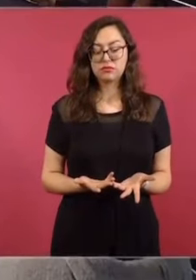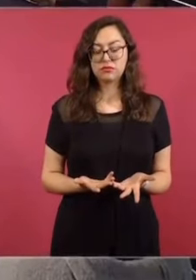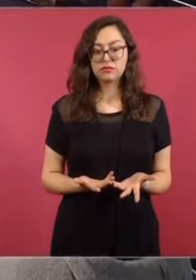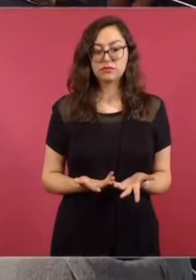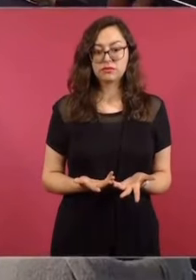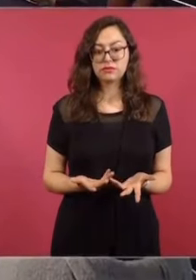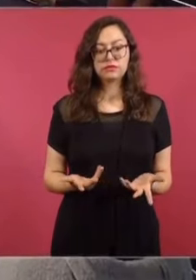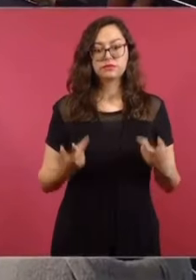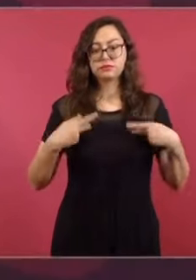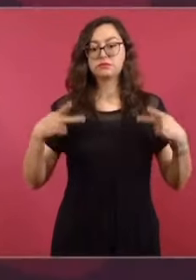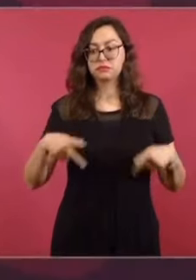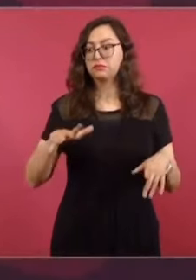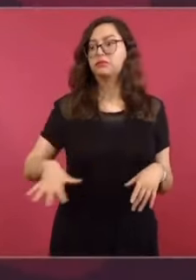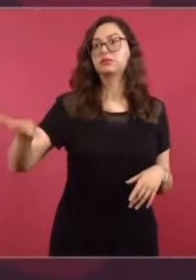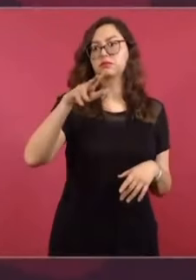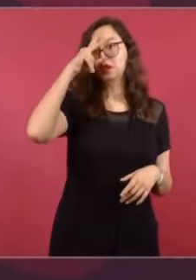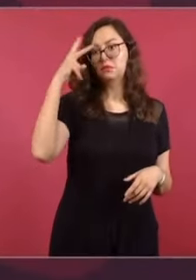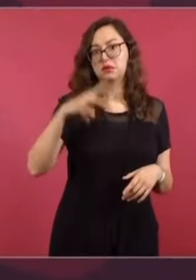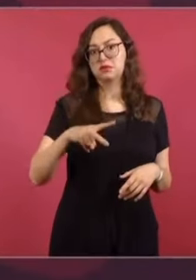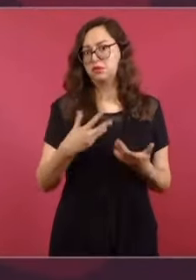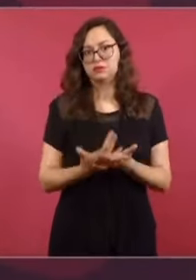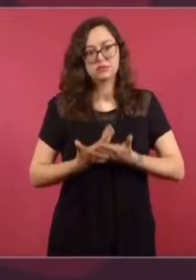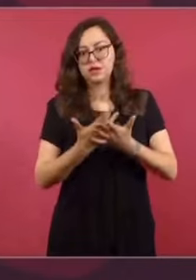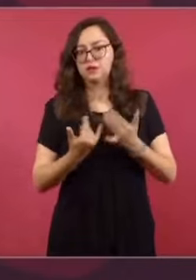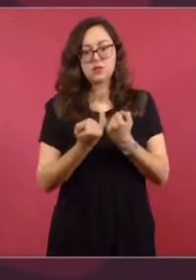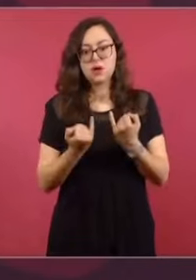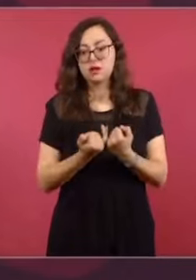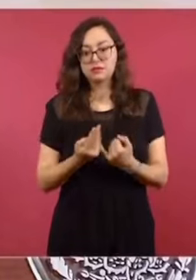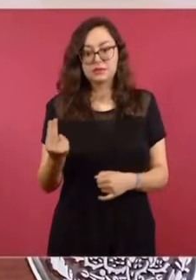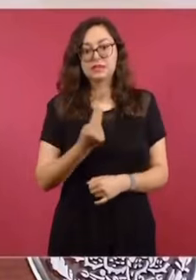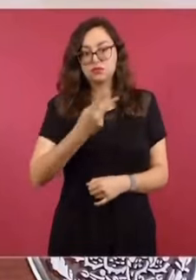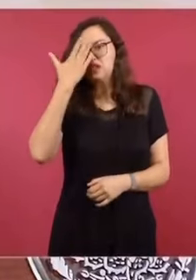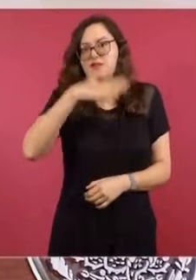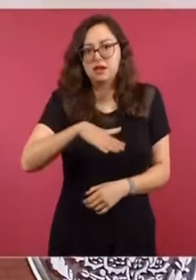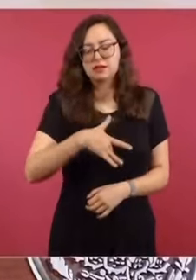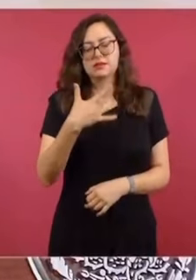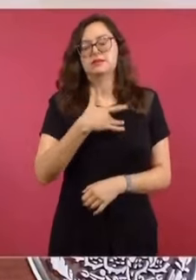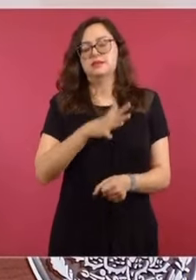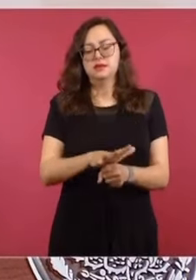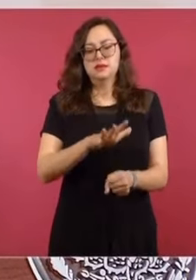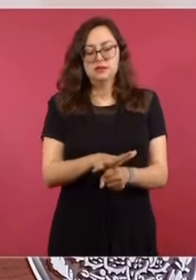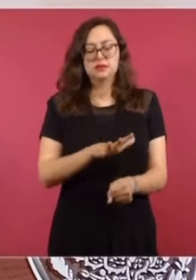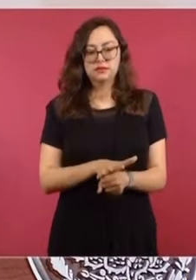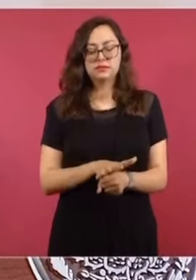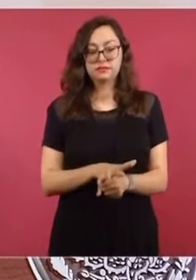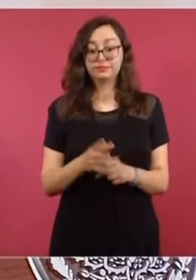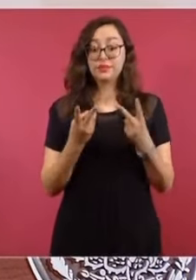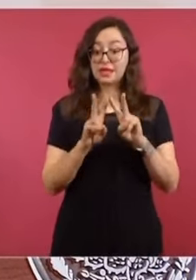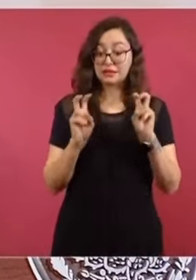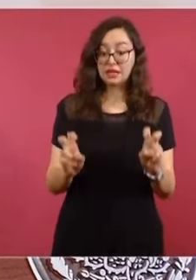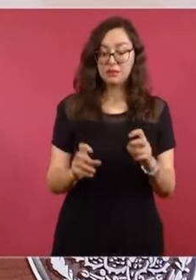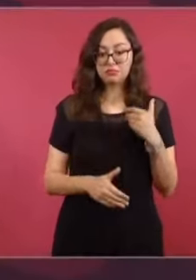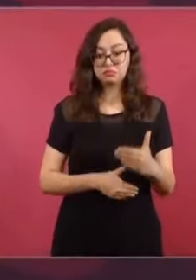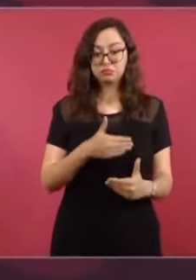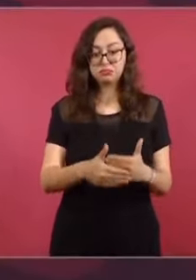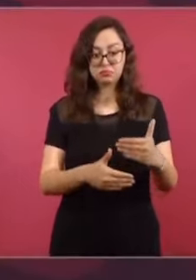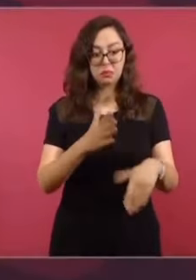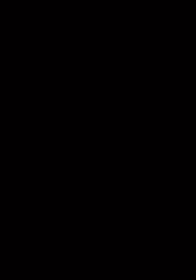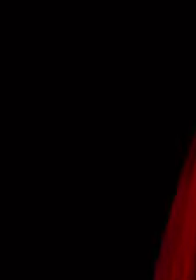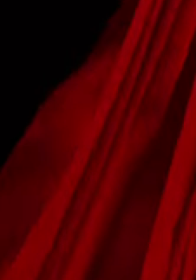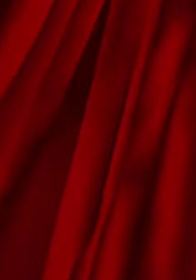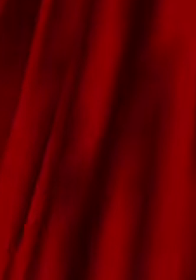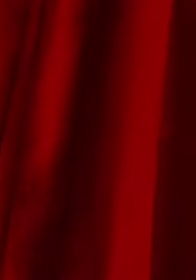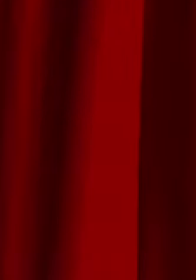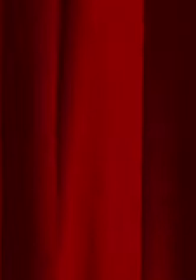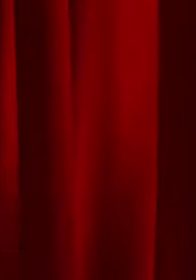Y todos los mexicanos nos vamos a sentir muy satisfechos de que este asunto se aclare. ¡Gracias ver